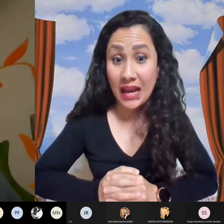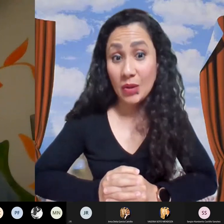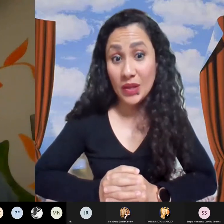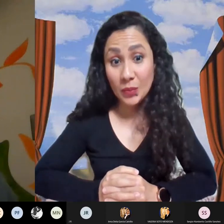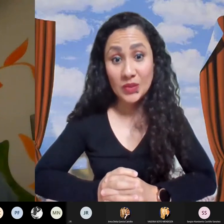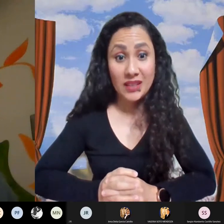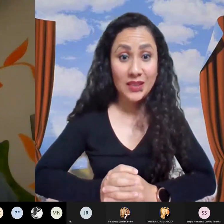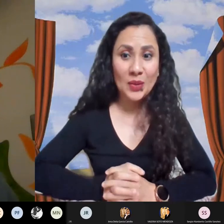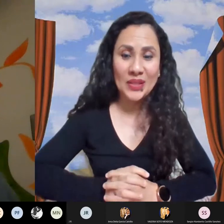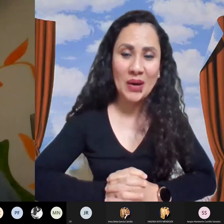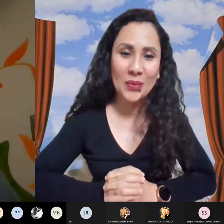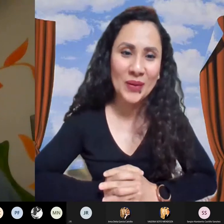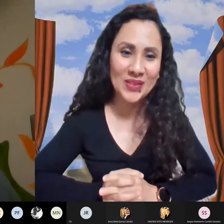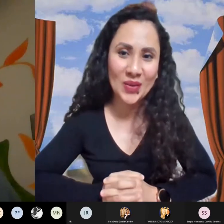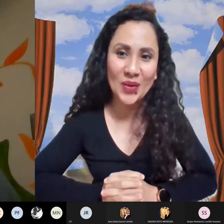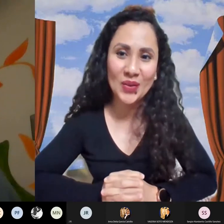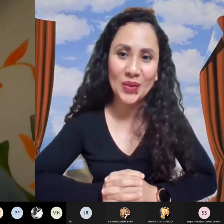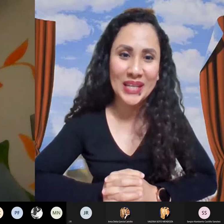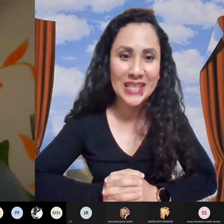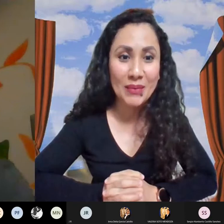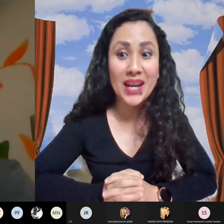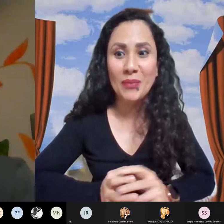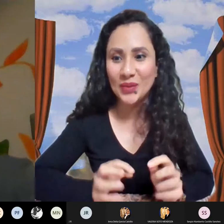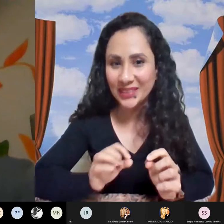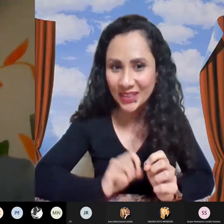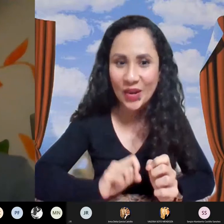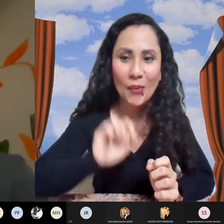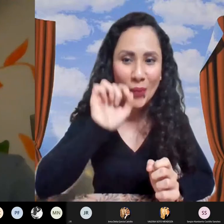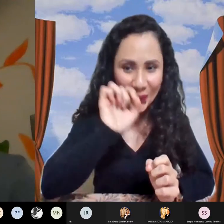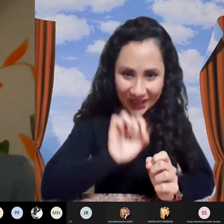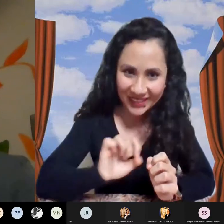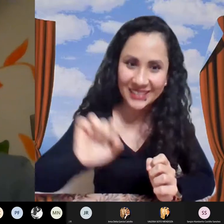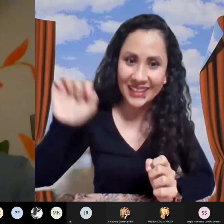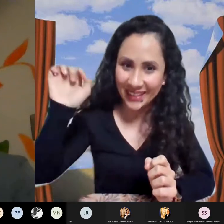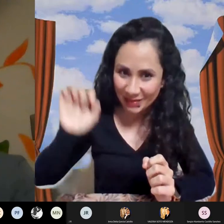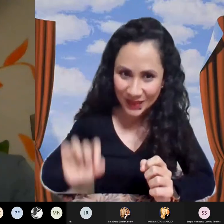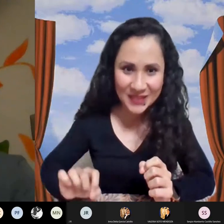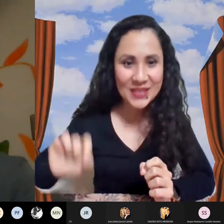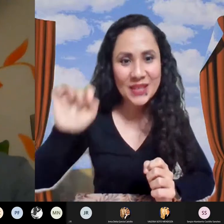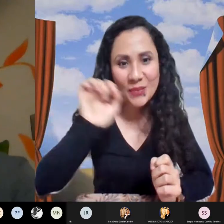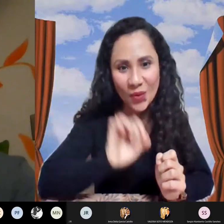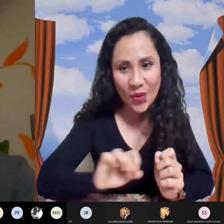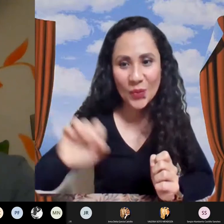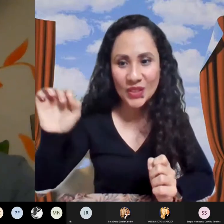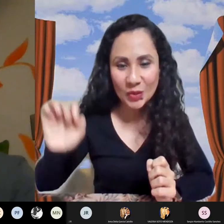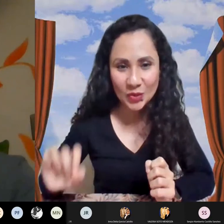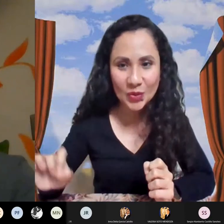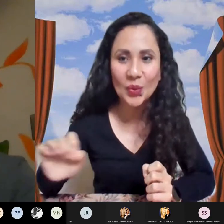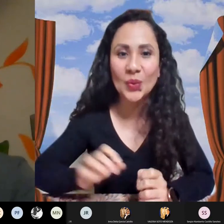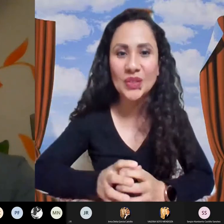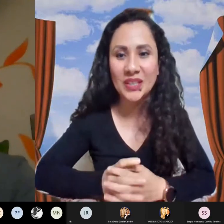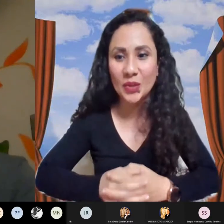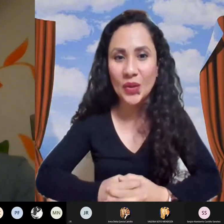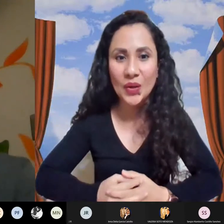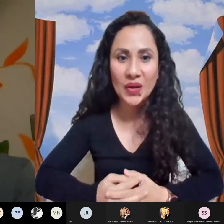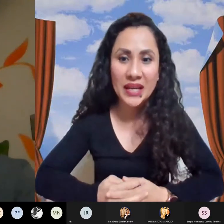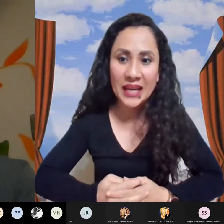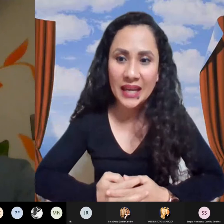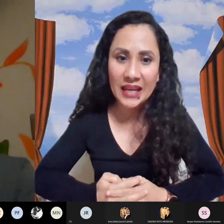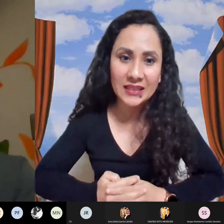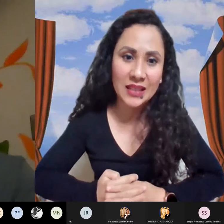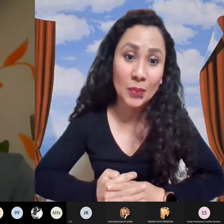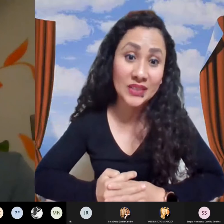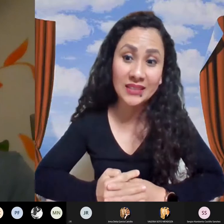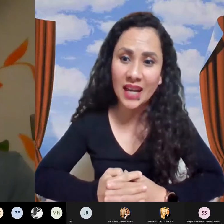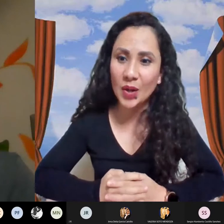sobre algoritmos genéticos de agrupación donde ya viéramos así como desde el principio cómo se construye y todo